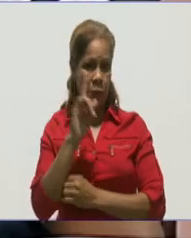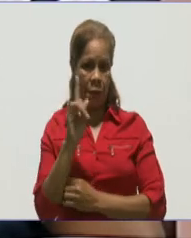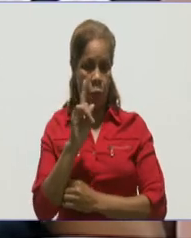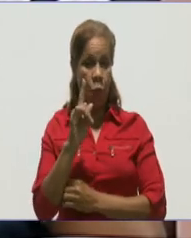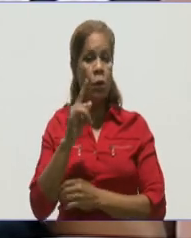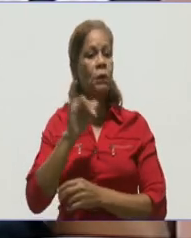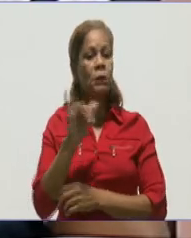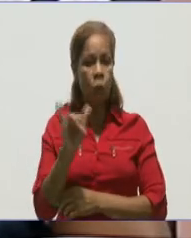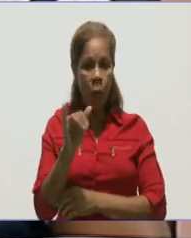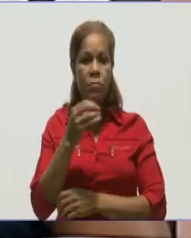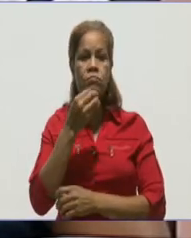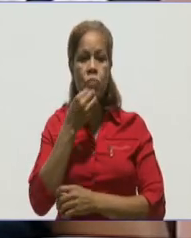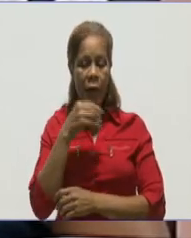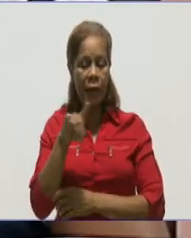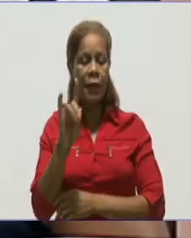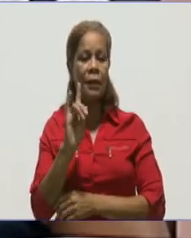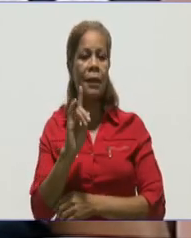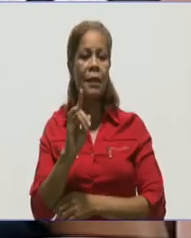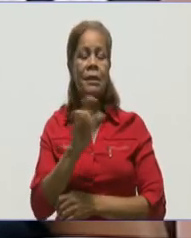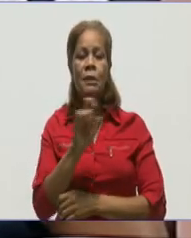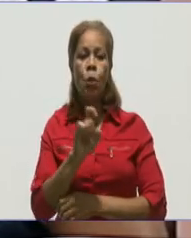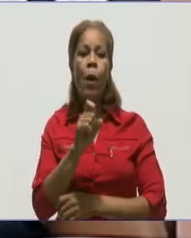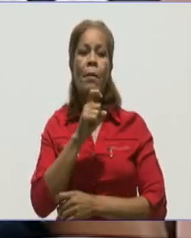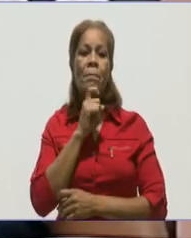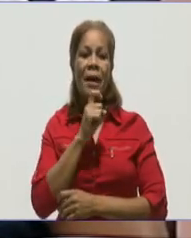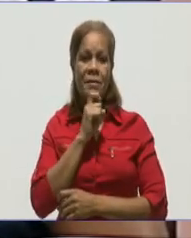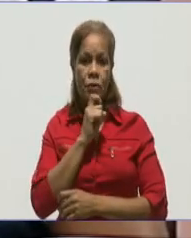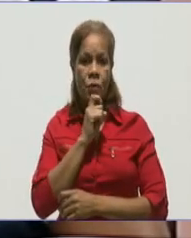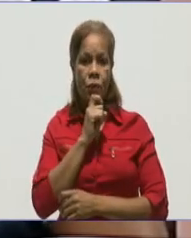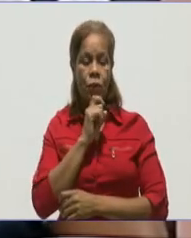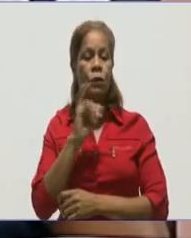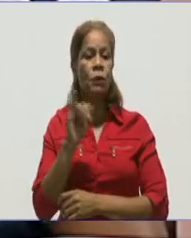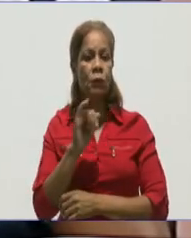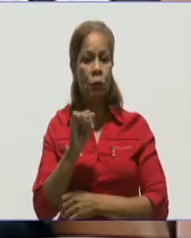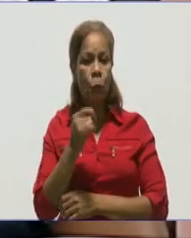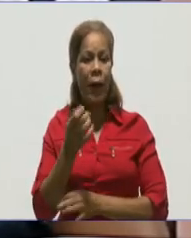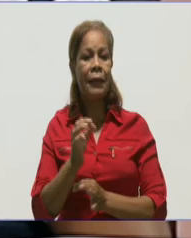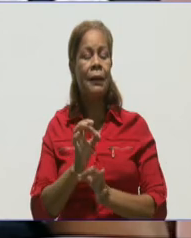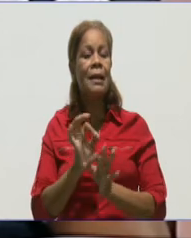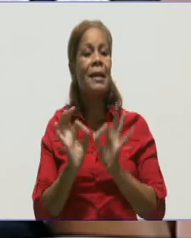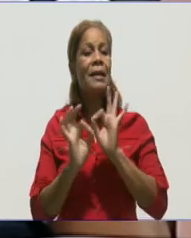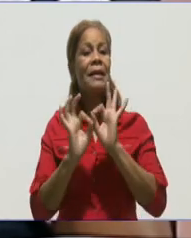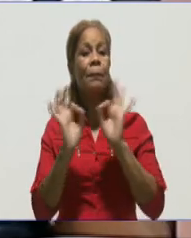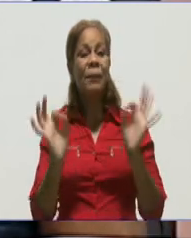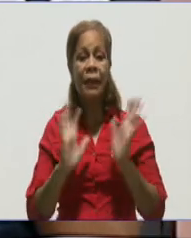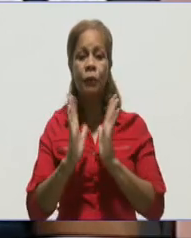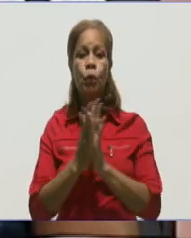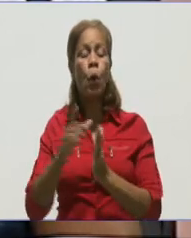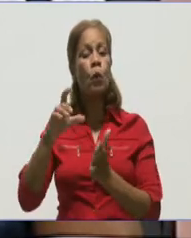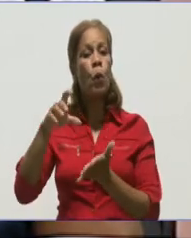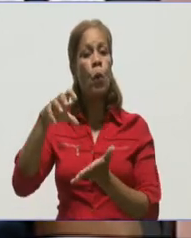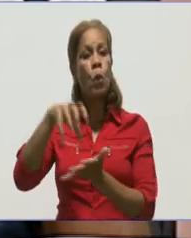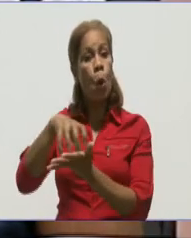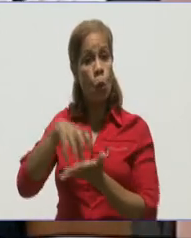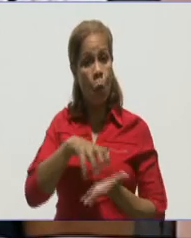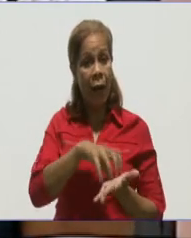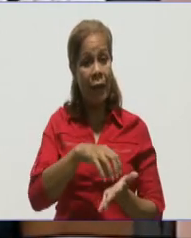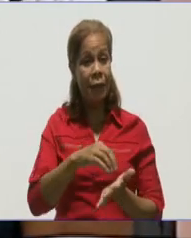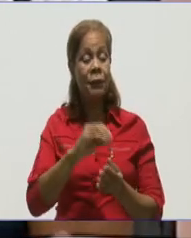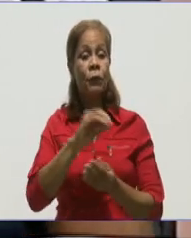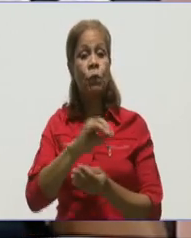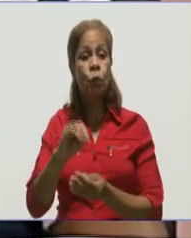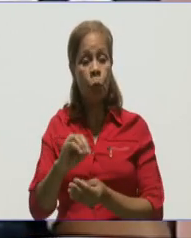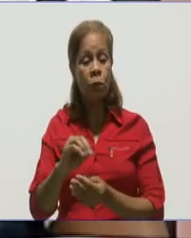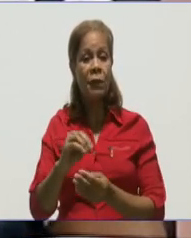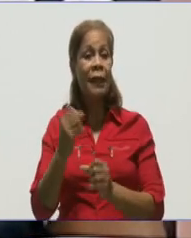Y el hipoclorito de sodio para la superficie, que es importante al 0,5% también. Porque no solamente la transmisión